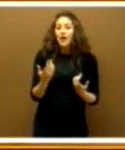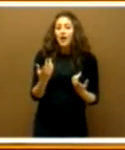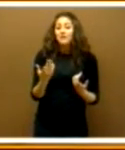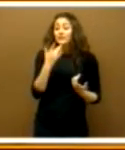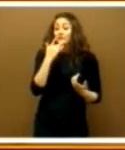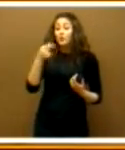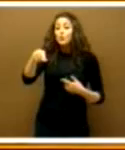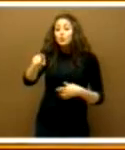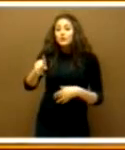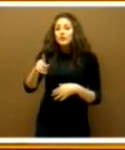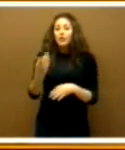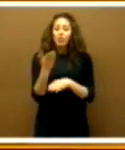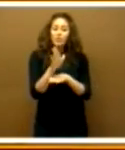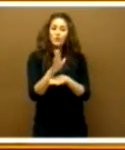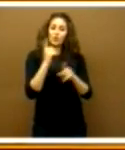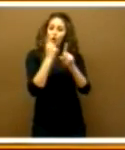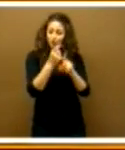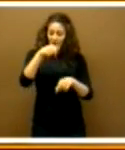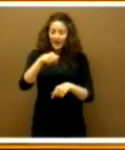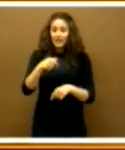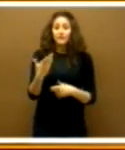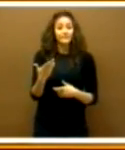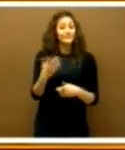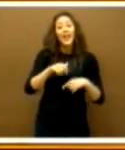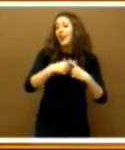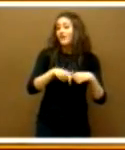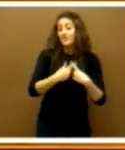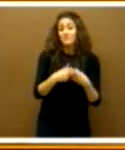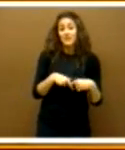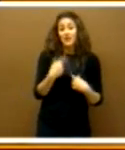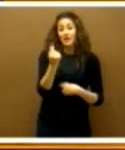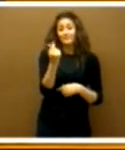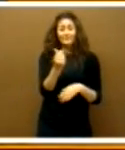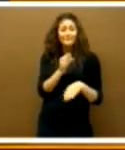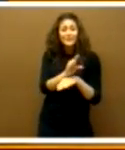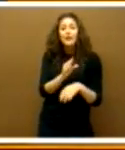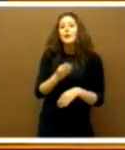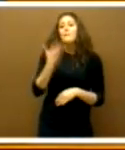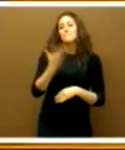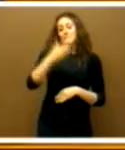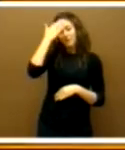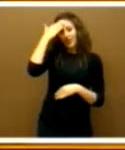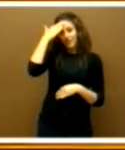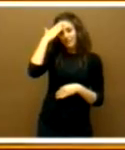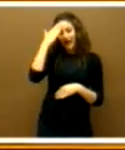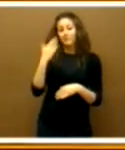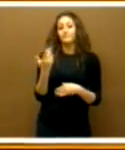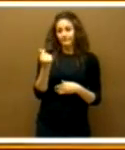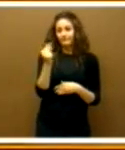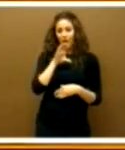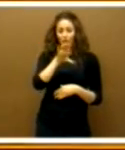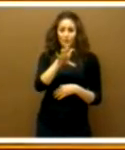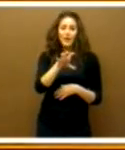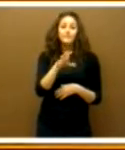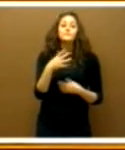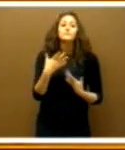nos demuestre lo contrario esta mañana aquí, es la principal productora de ese capital social de un país. Y